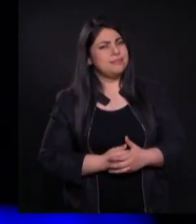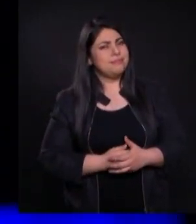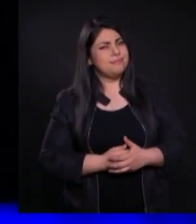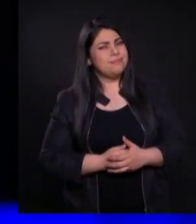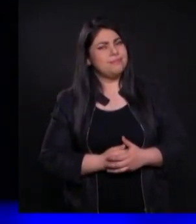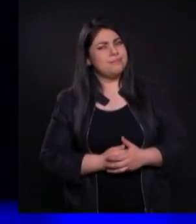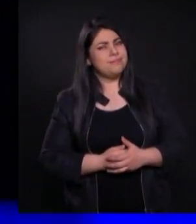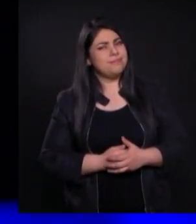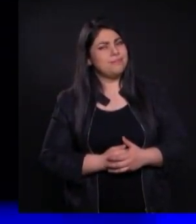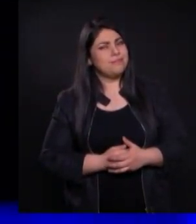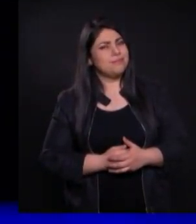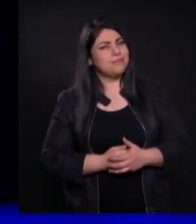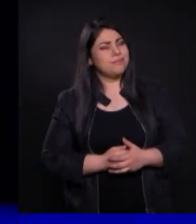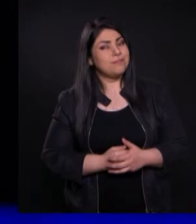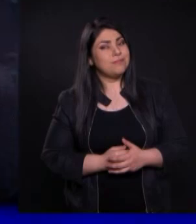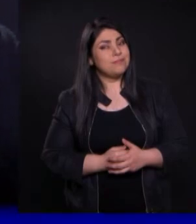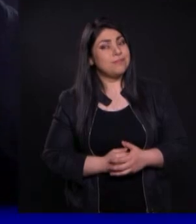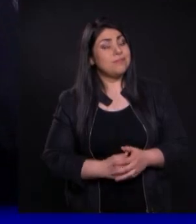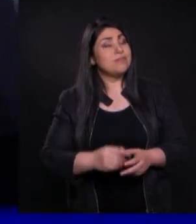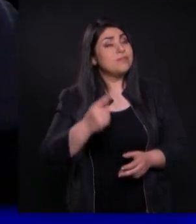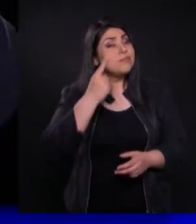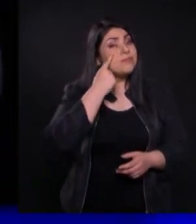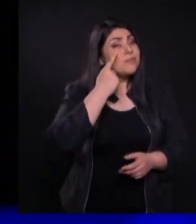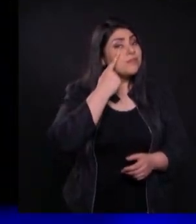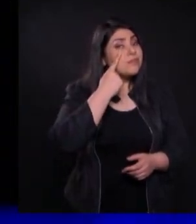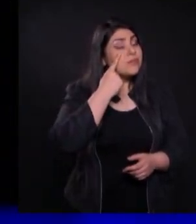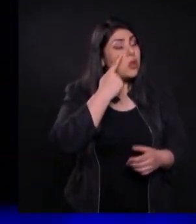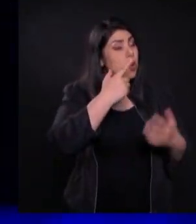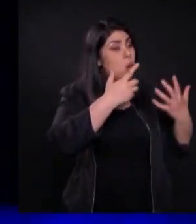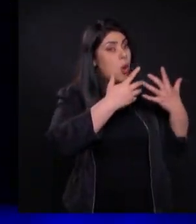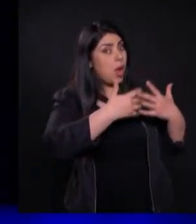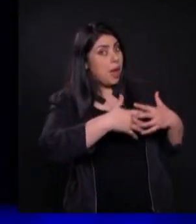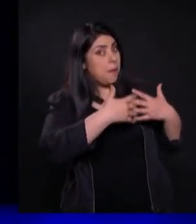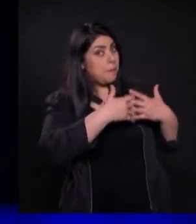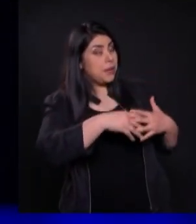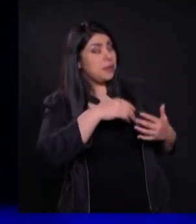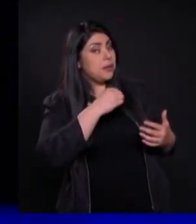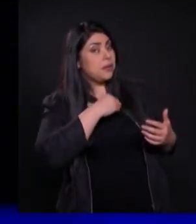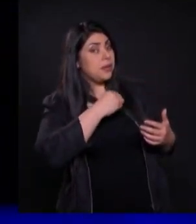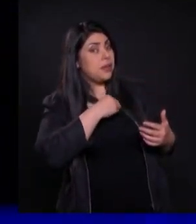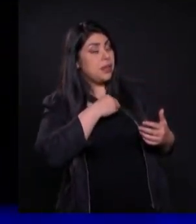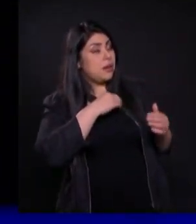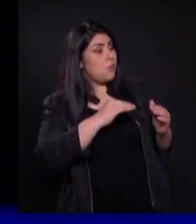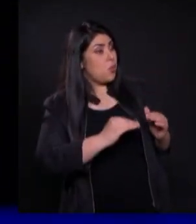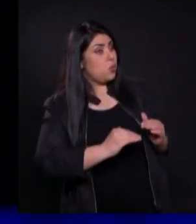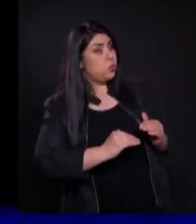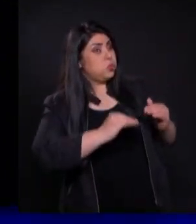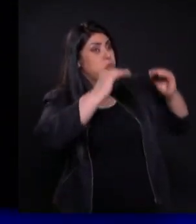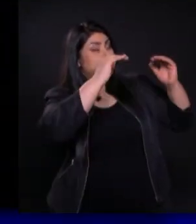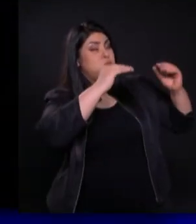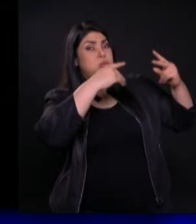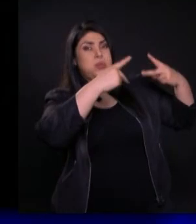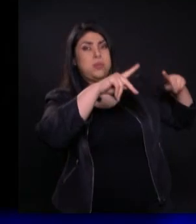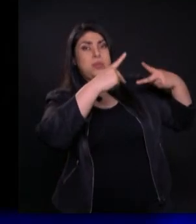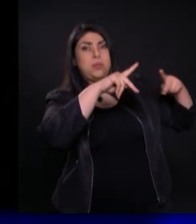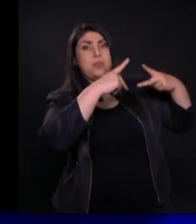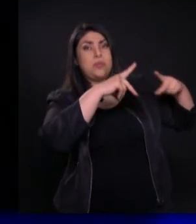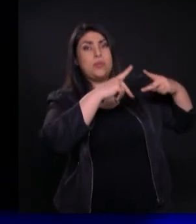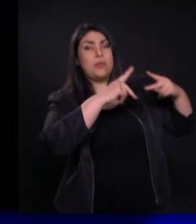Tiempo Ojo empresarios Queremos que nuestras Ventas se disparen Y queremos que Que